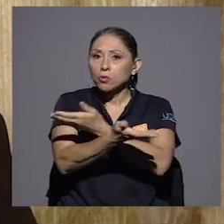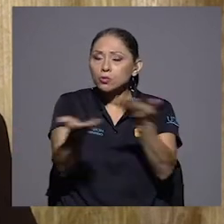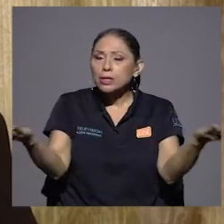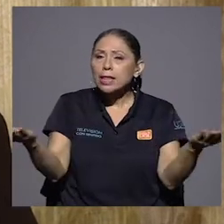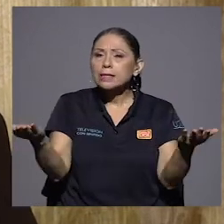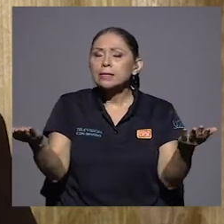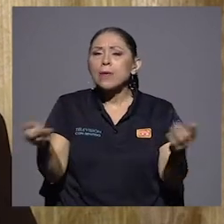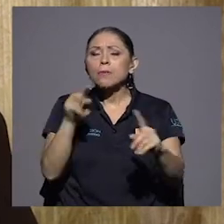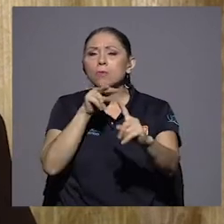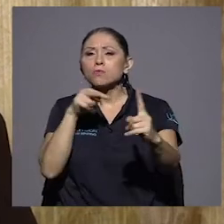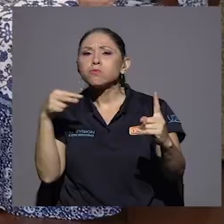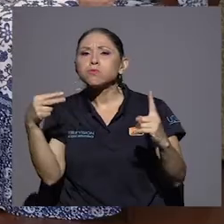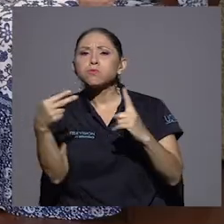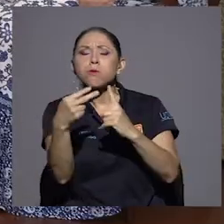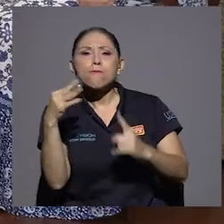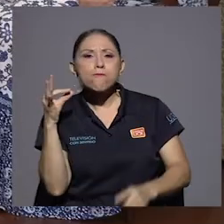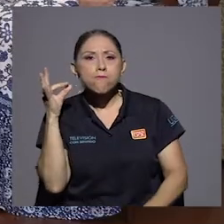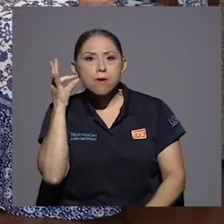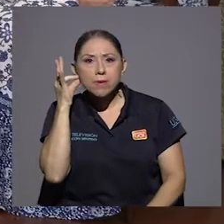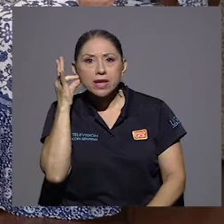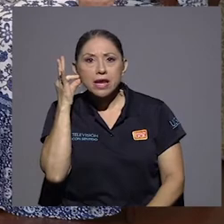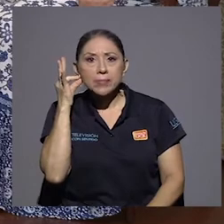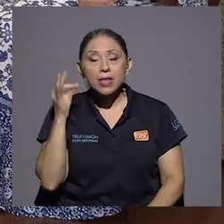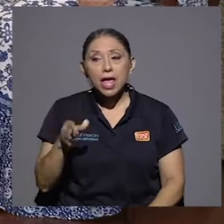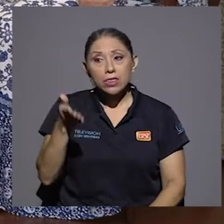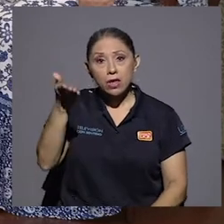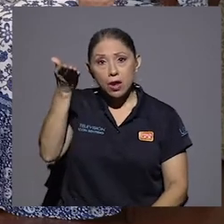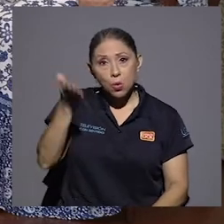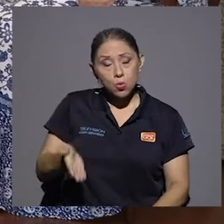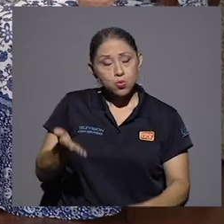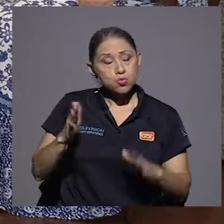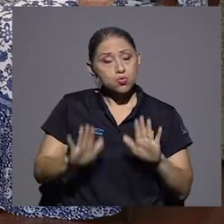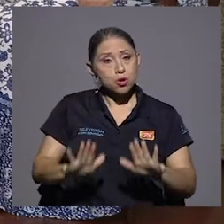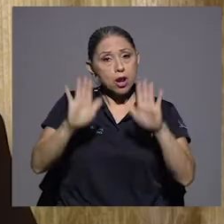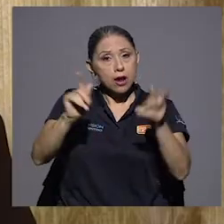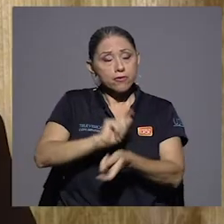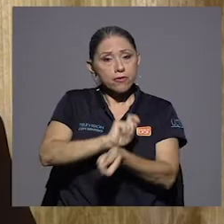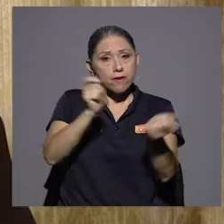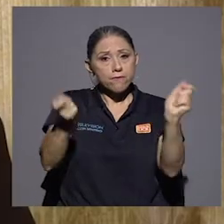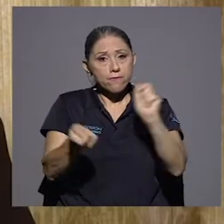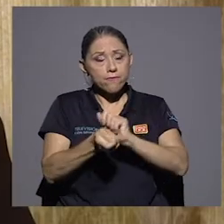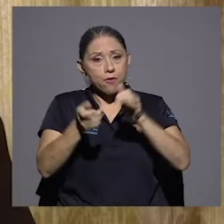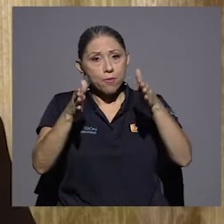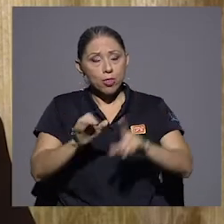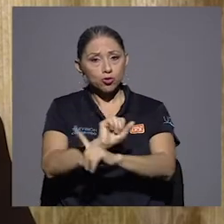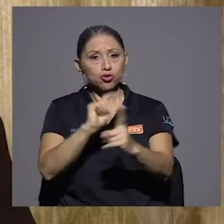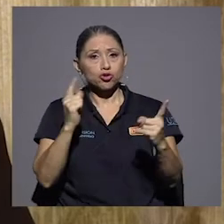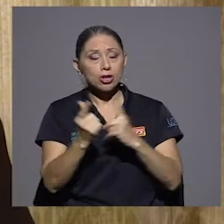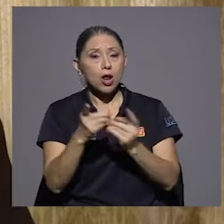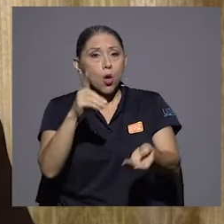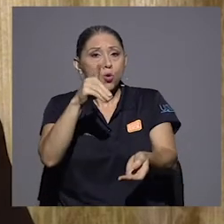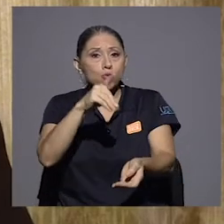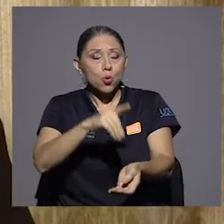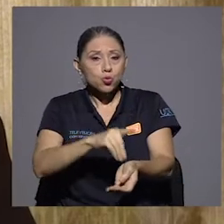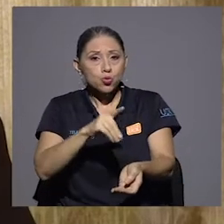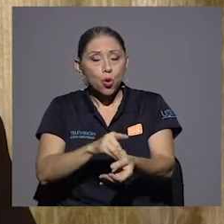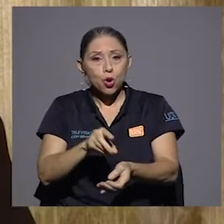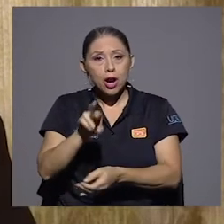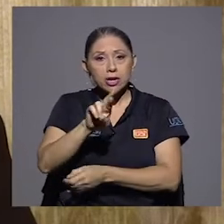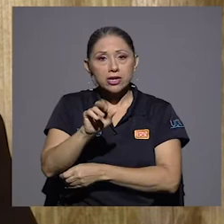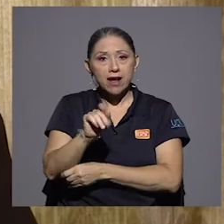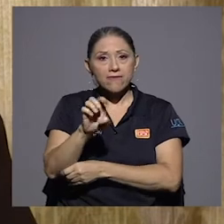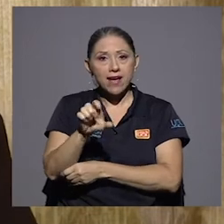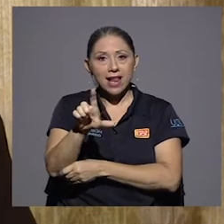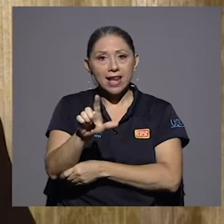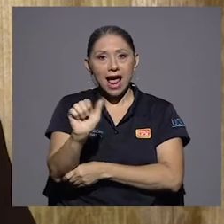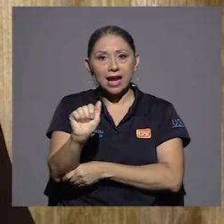una mirada femenina de quien fue el gran reformador social de nuestro país, el doctor Rafael Ángel Calderón Guardia.